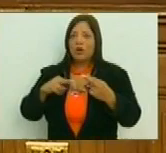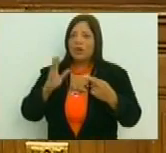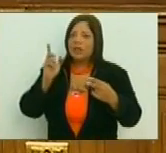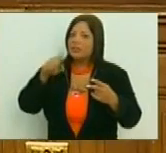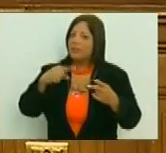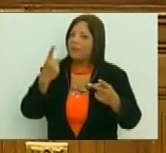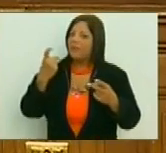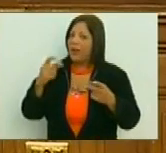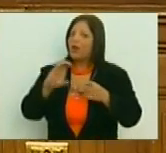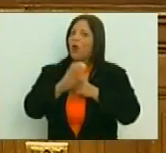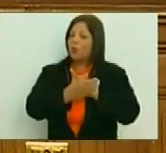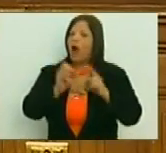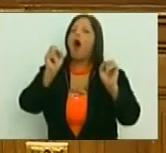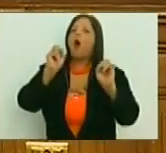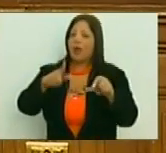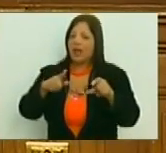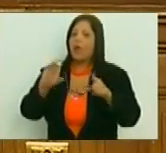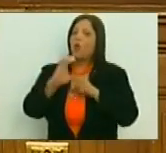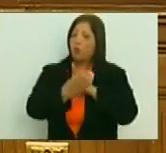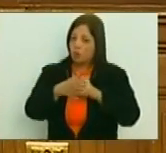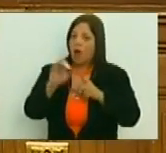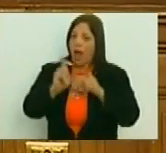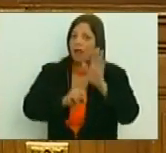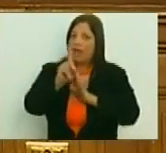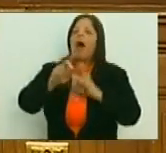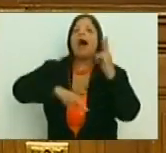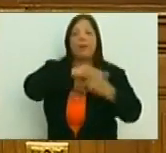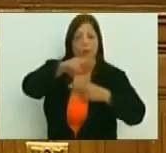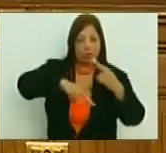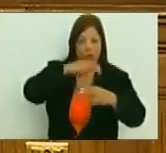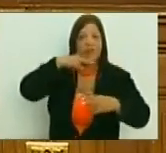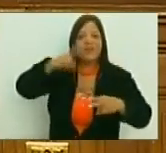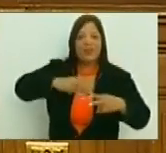es una revolución cultural. Y nosotros lo estamos haciendo.